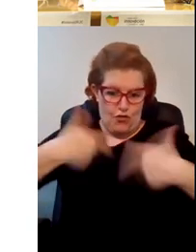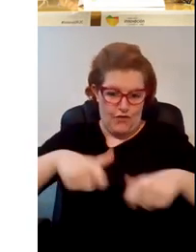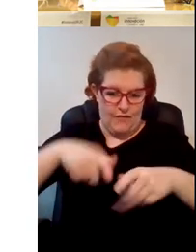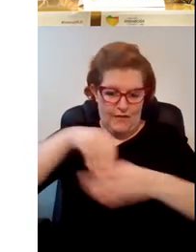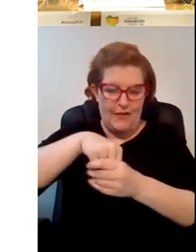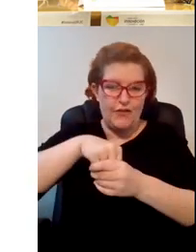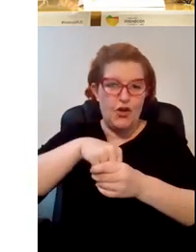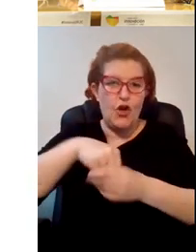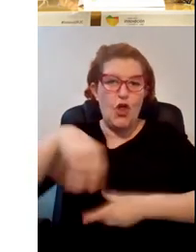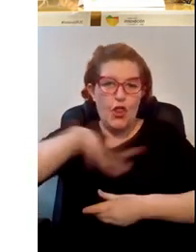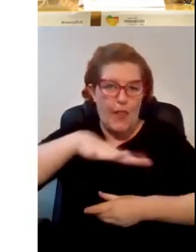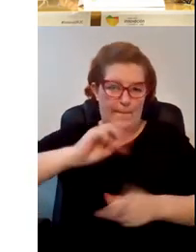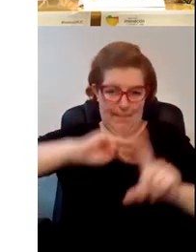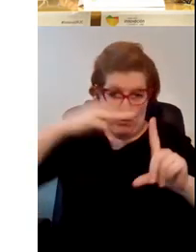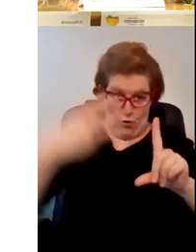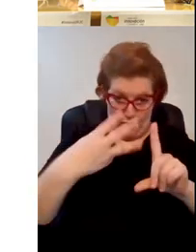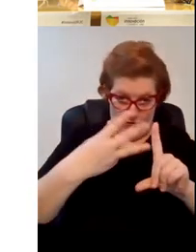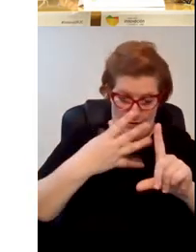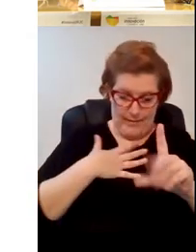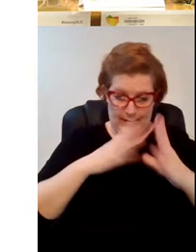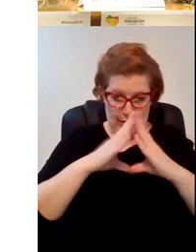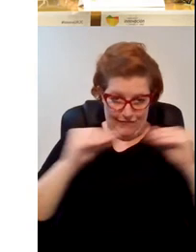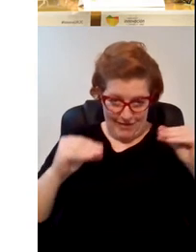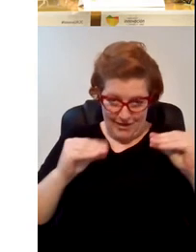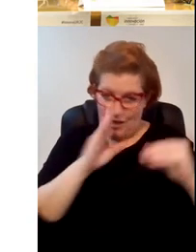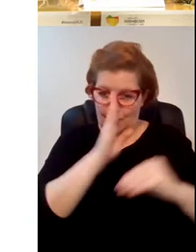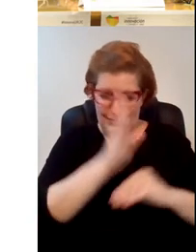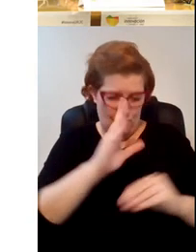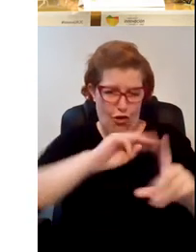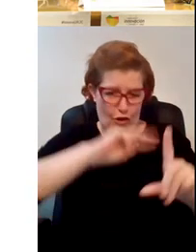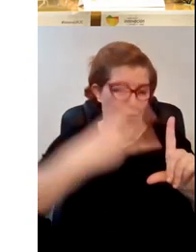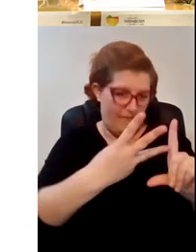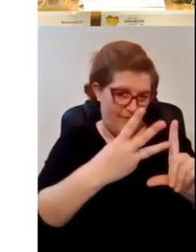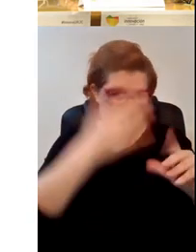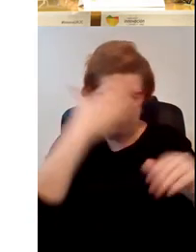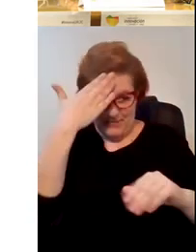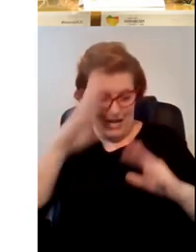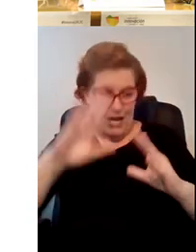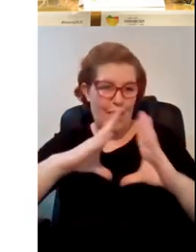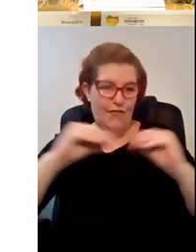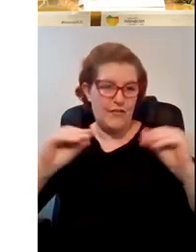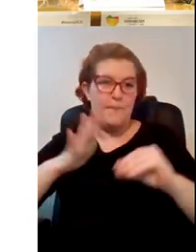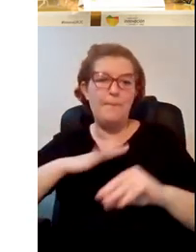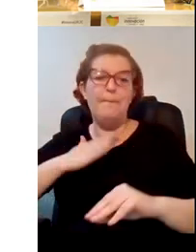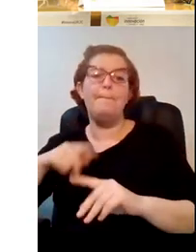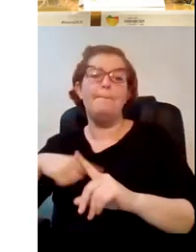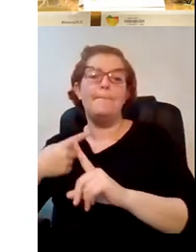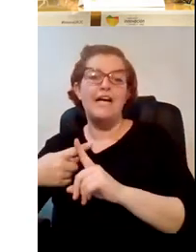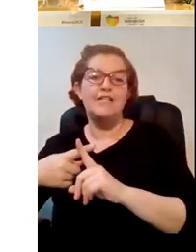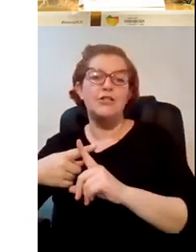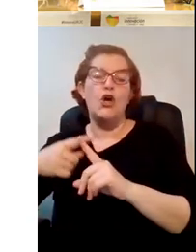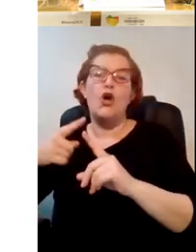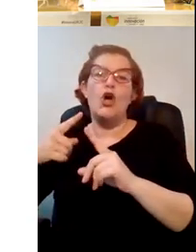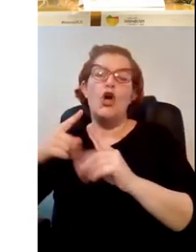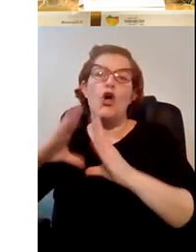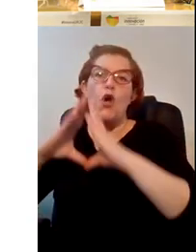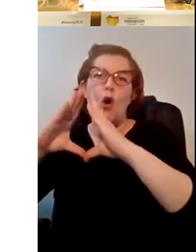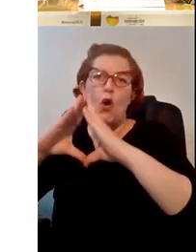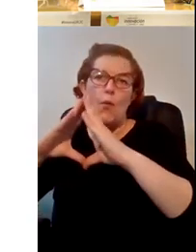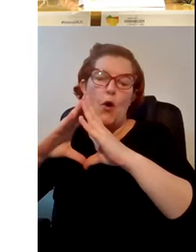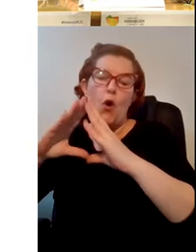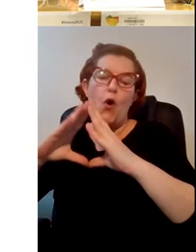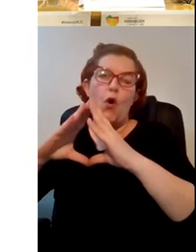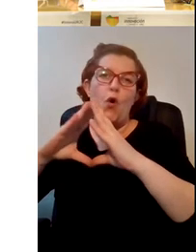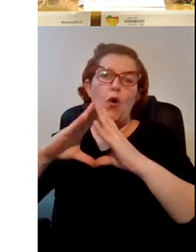tanto en la web de la universidad en la web directa de la universidad como en la web de la URJC 2030 de ahí podéis ver